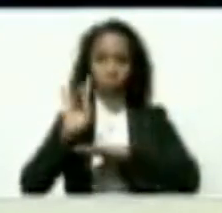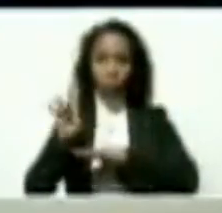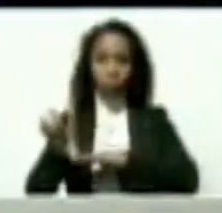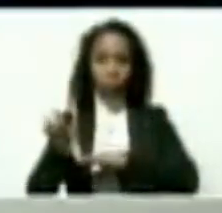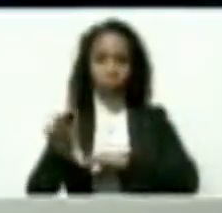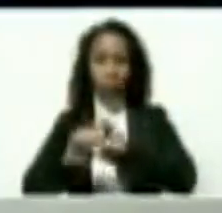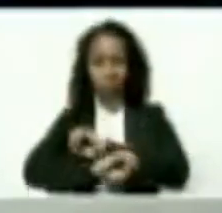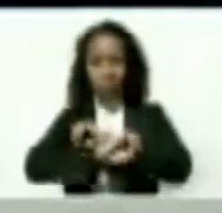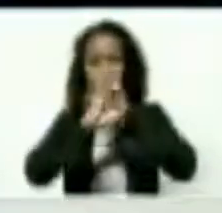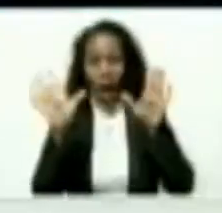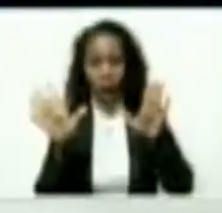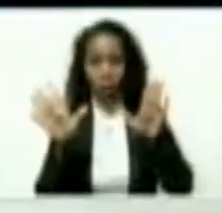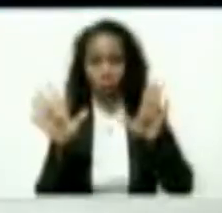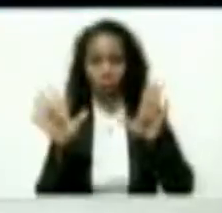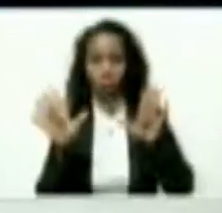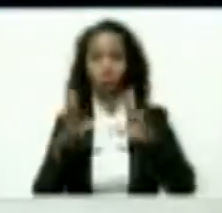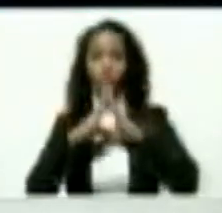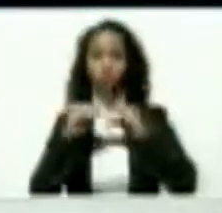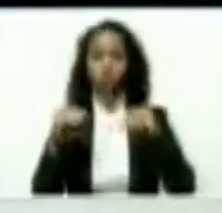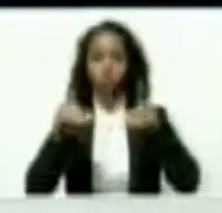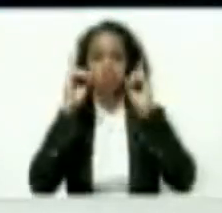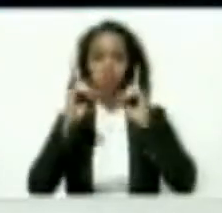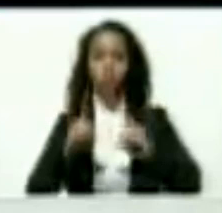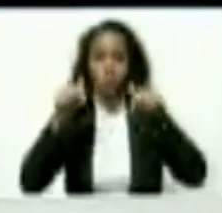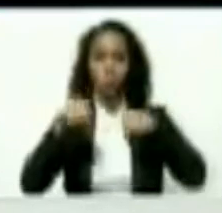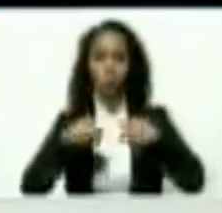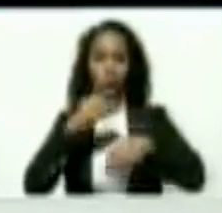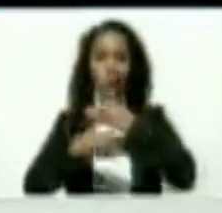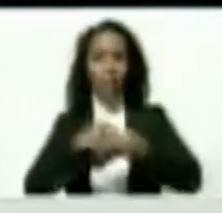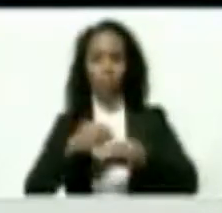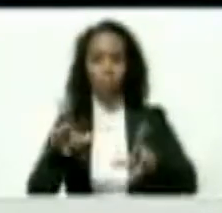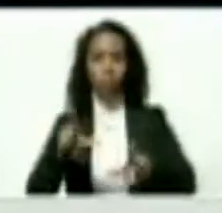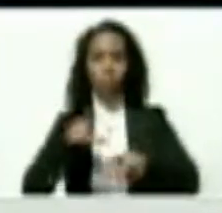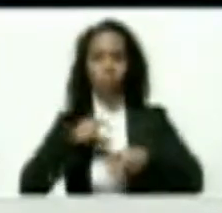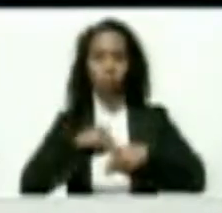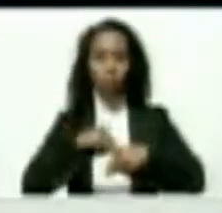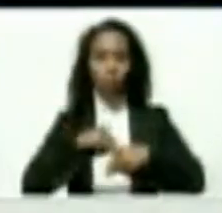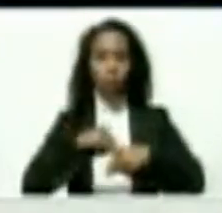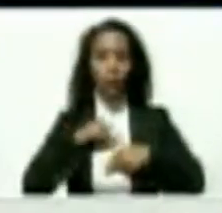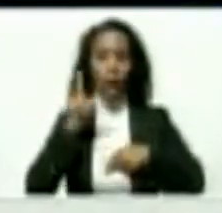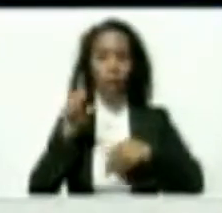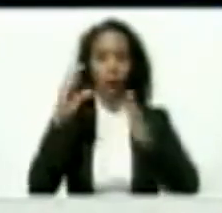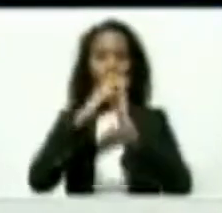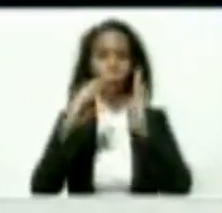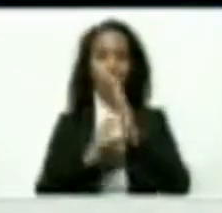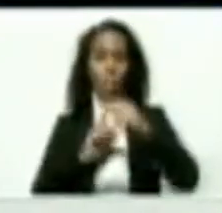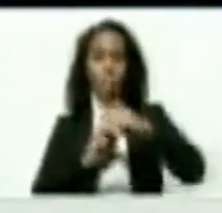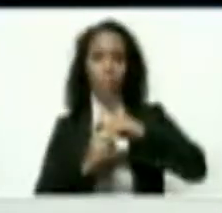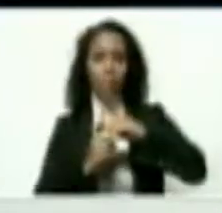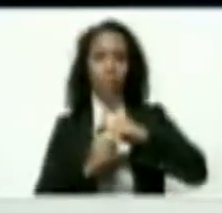sentado de que todas las decisiones que hoy adoptamos en la OPEP Plus, donde